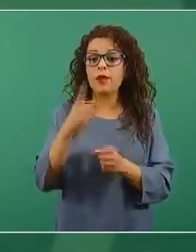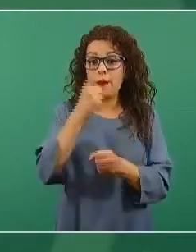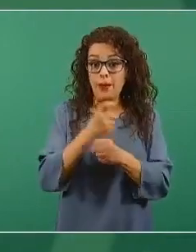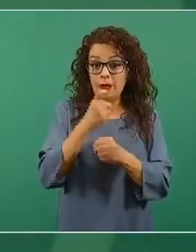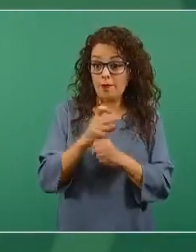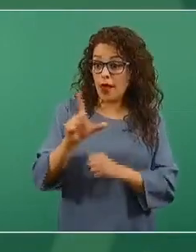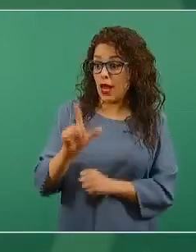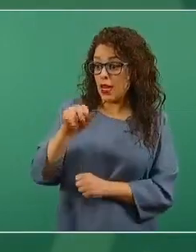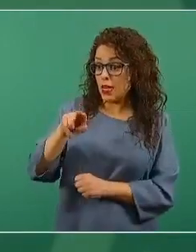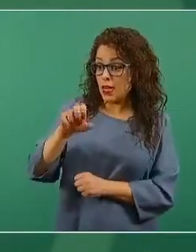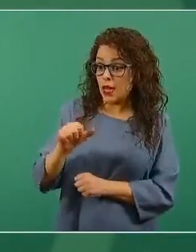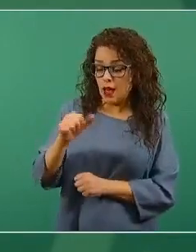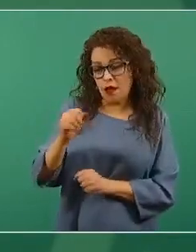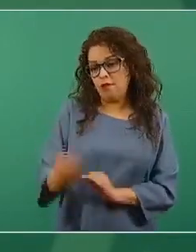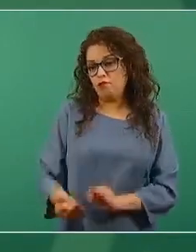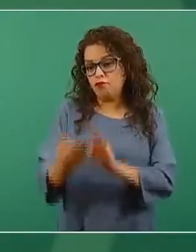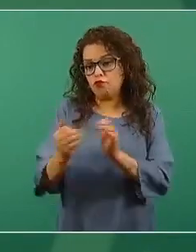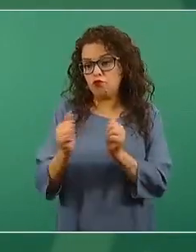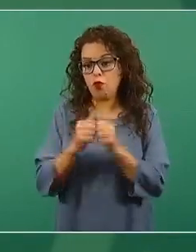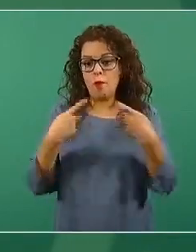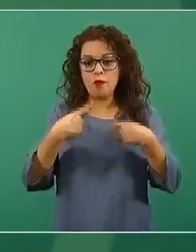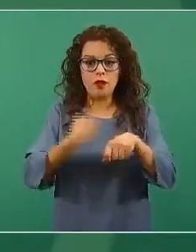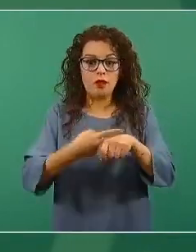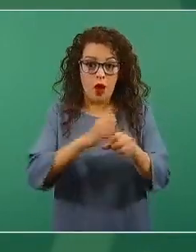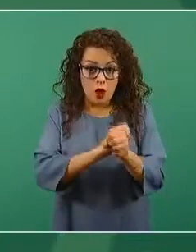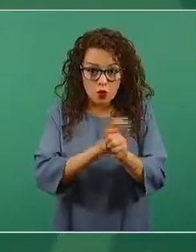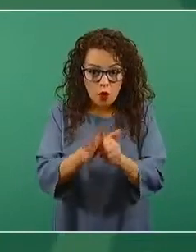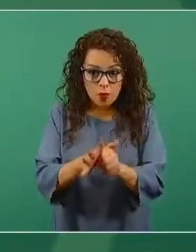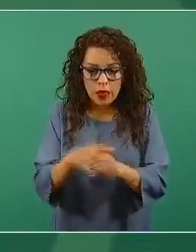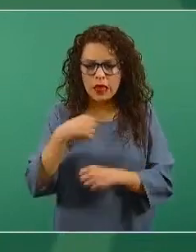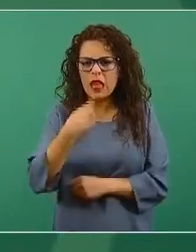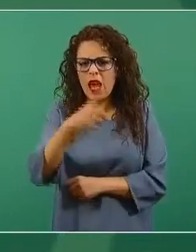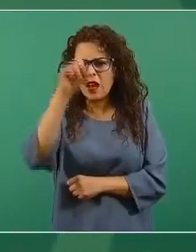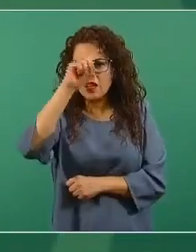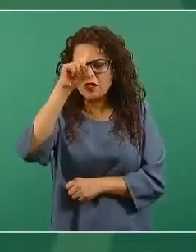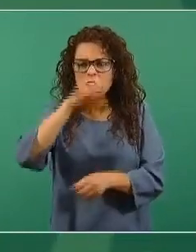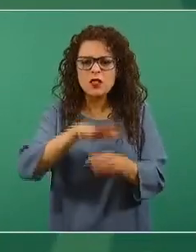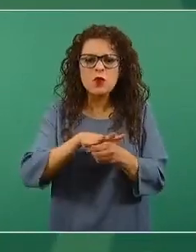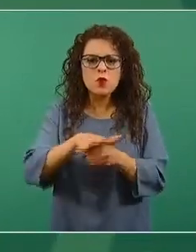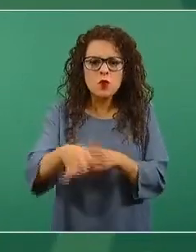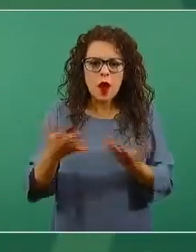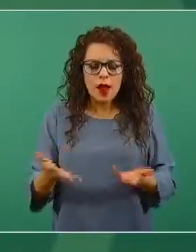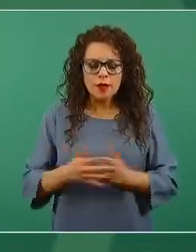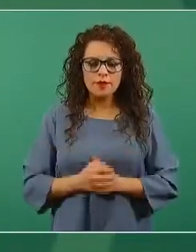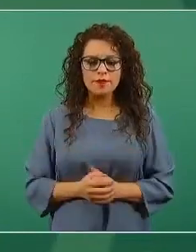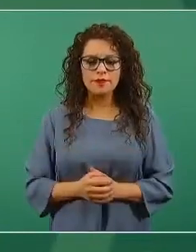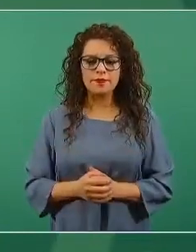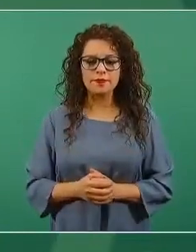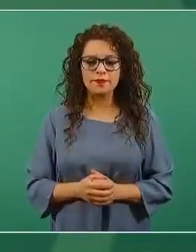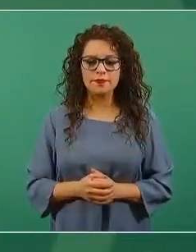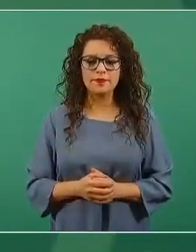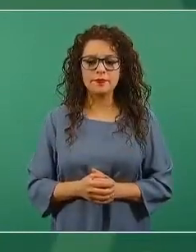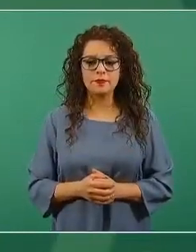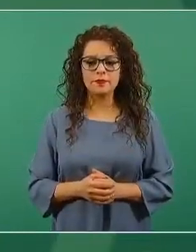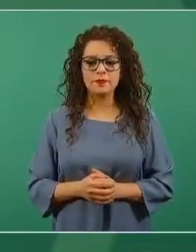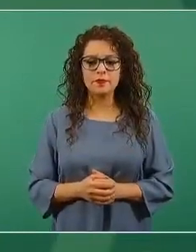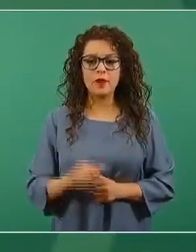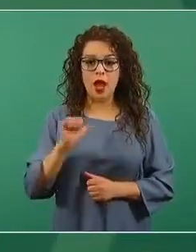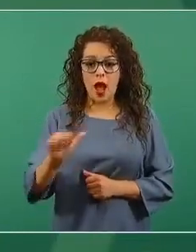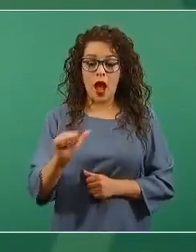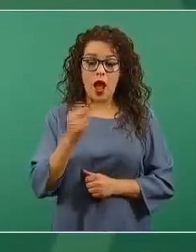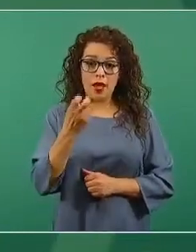primera línea de atención, yo lo que sugeriría a todas estas personas,